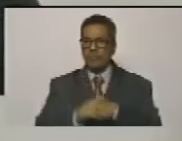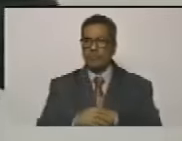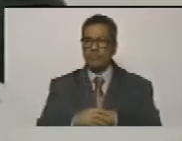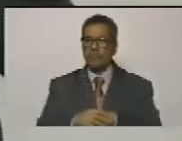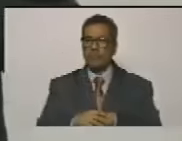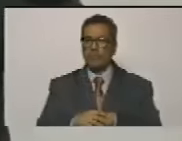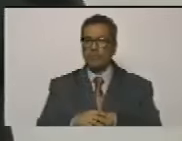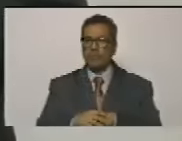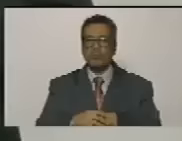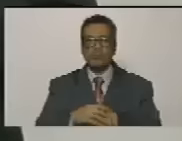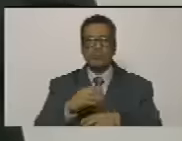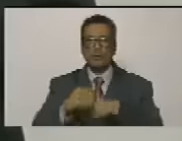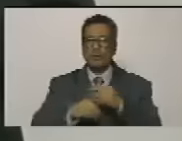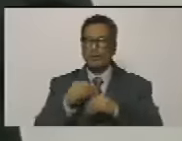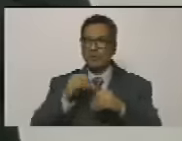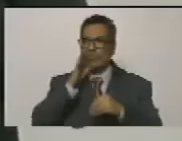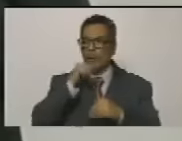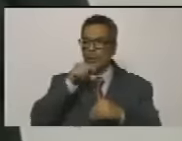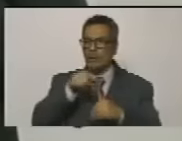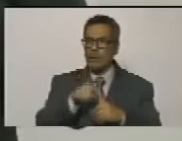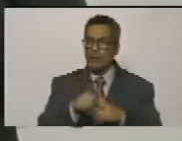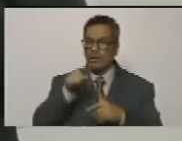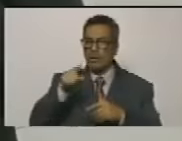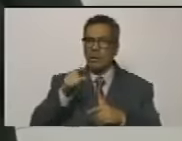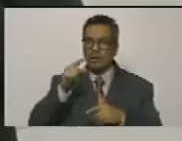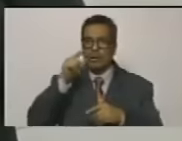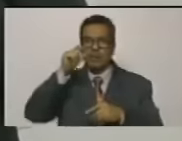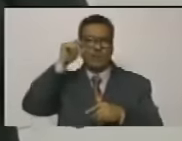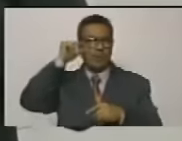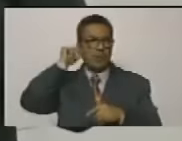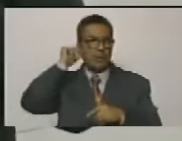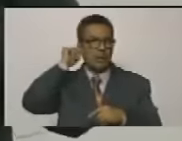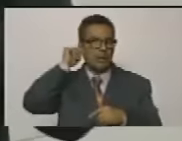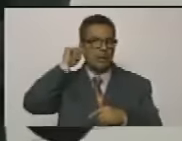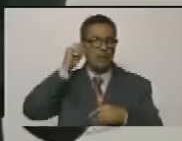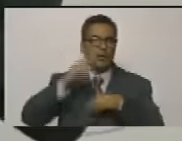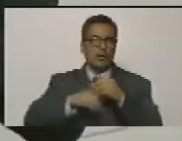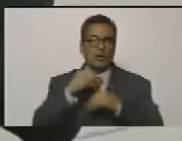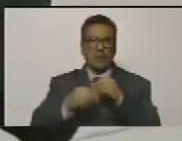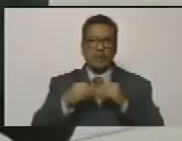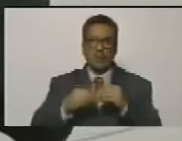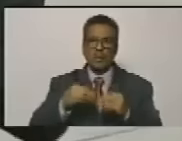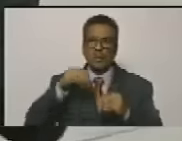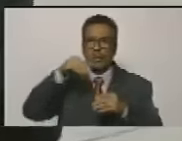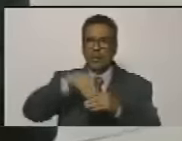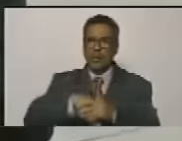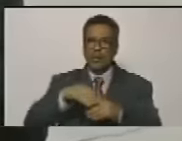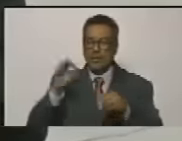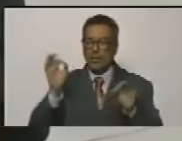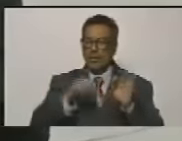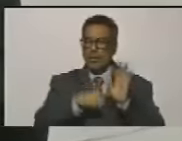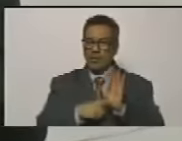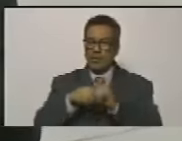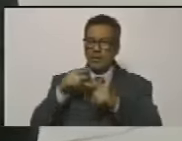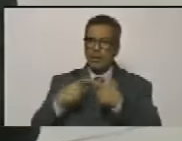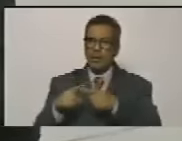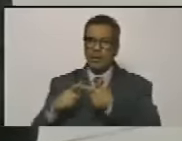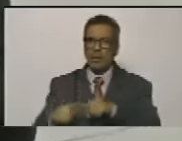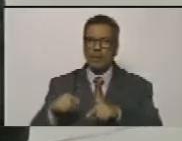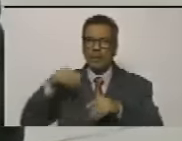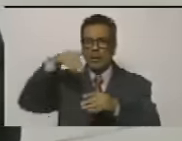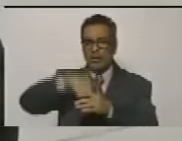no hay forma de que esta mujer sea candidata a nada en ninguna